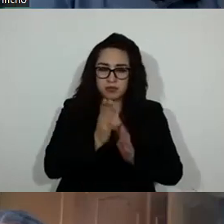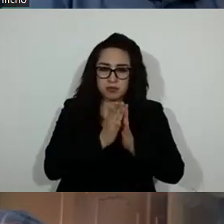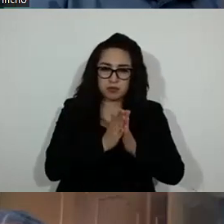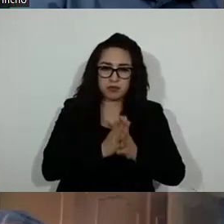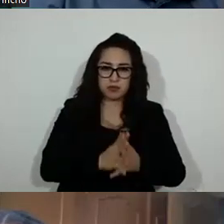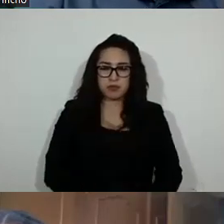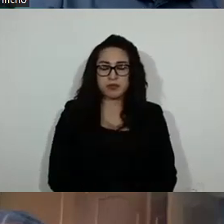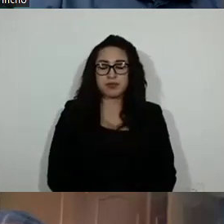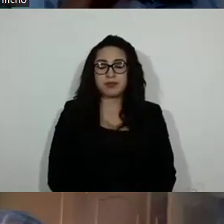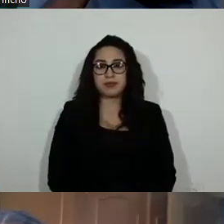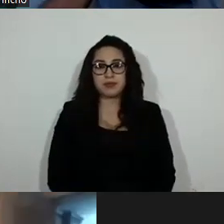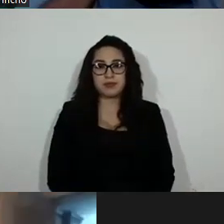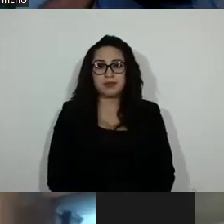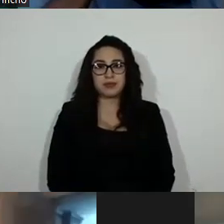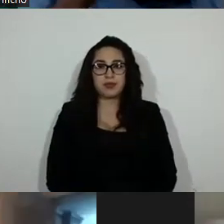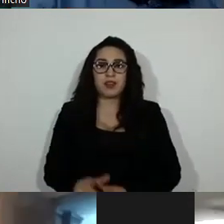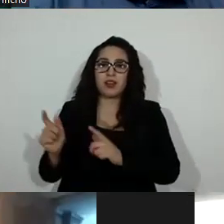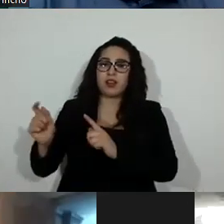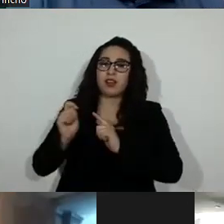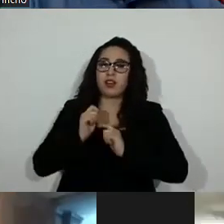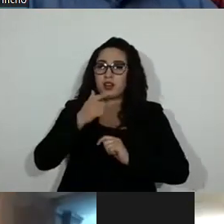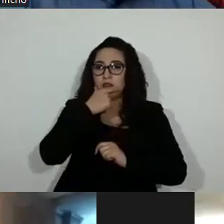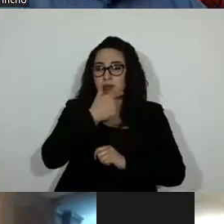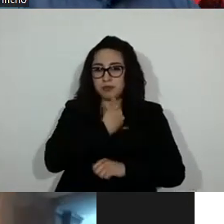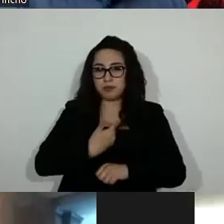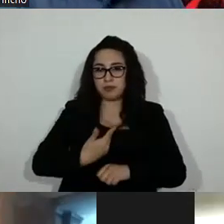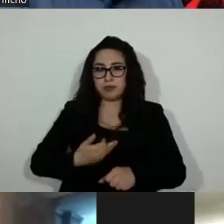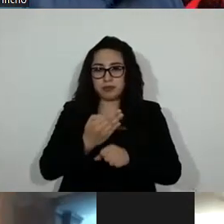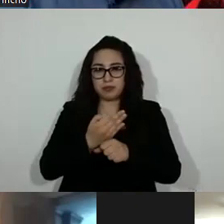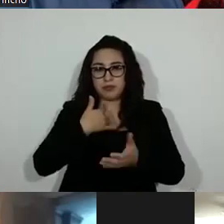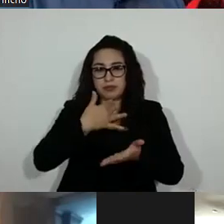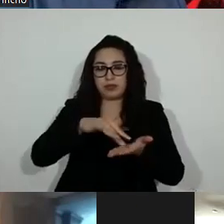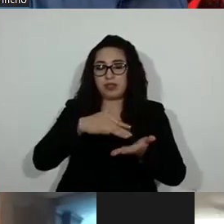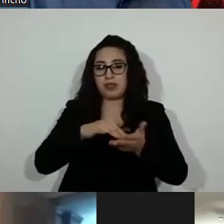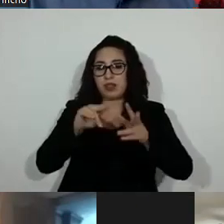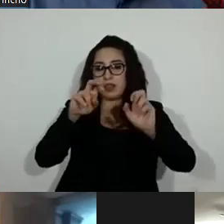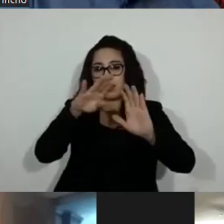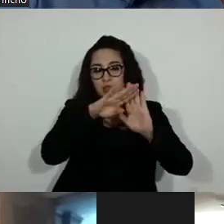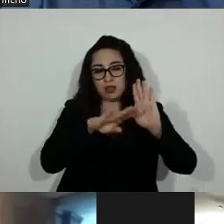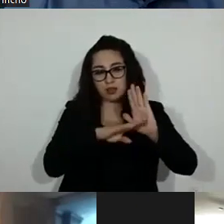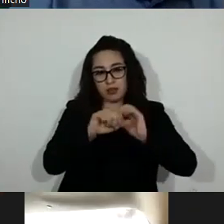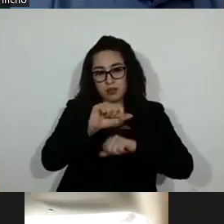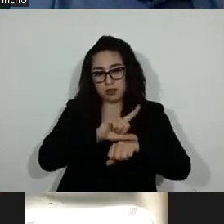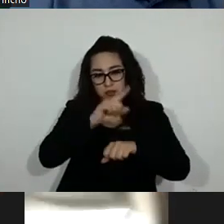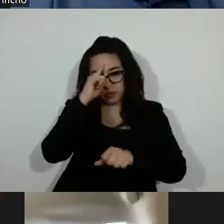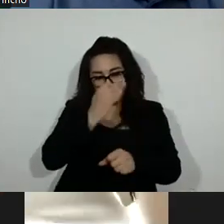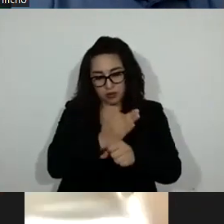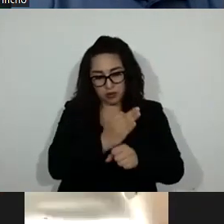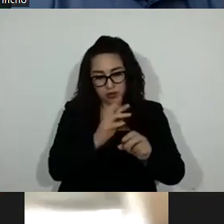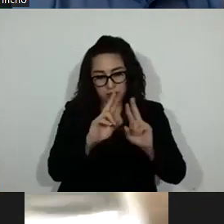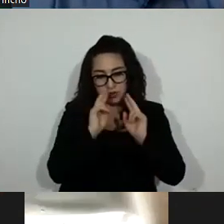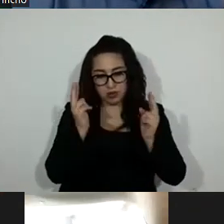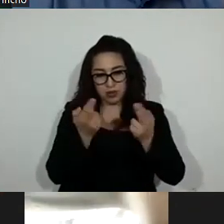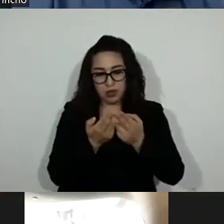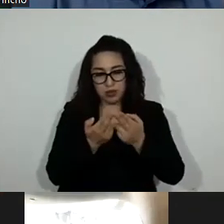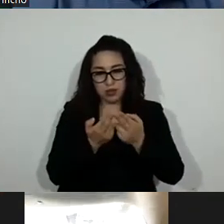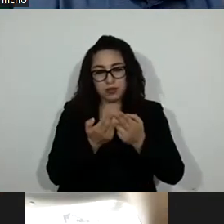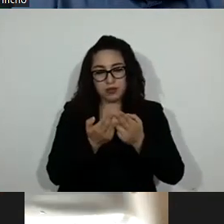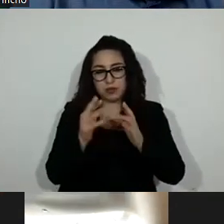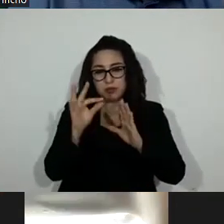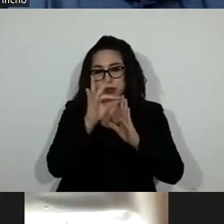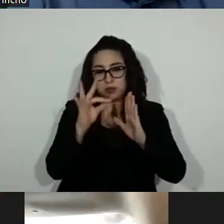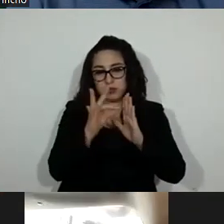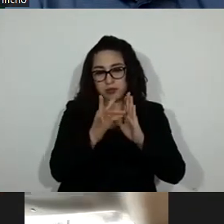Con instrucciones de la presidencia, se procede a dar lectura al orden del día para esta sesión, el cual se compone de los siguientes